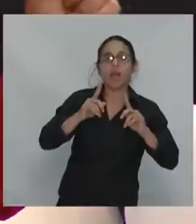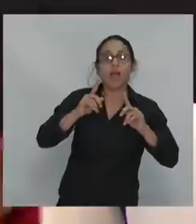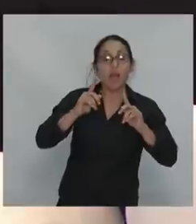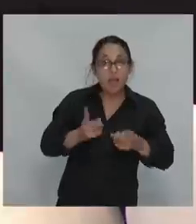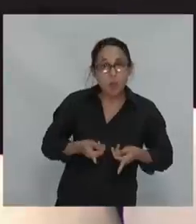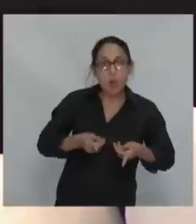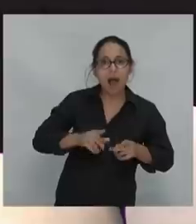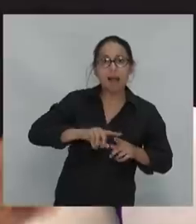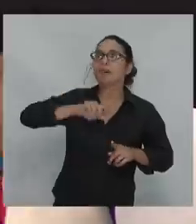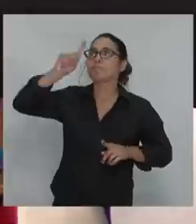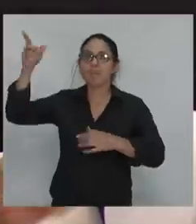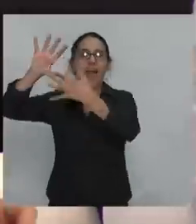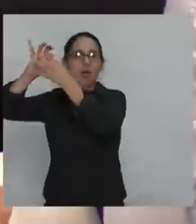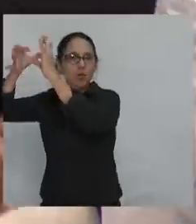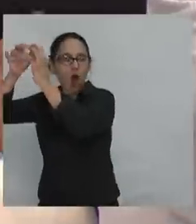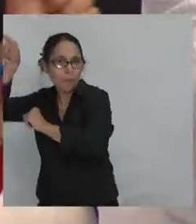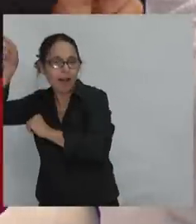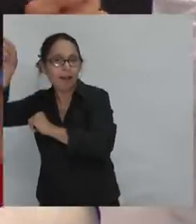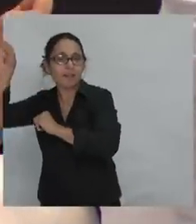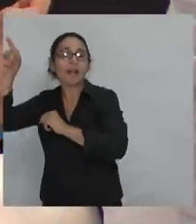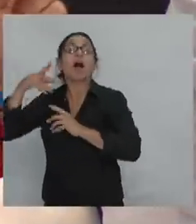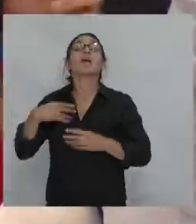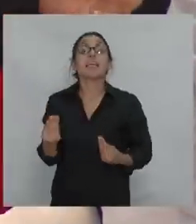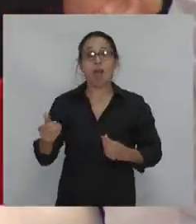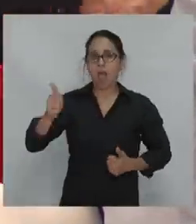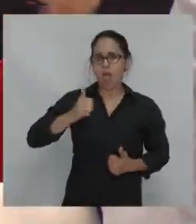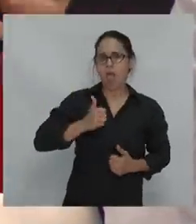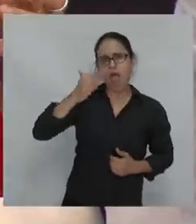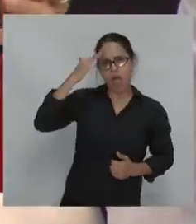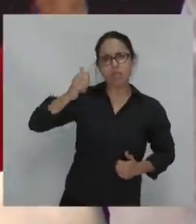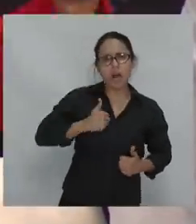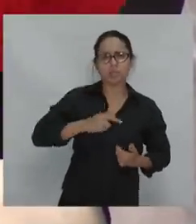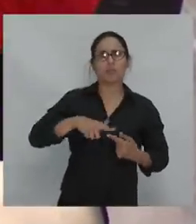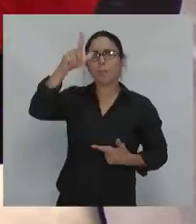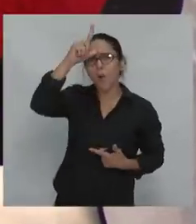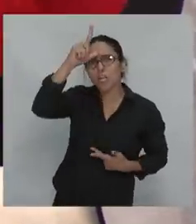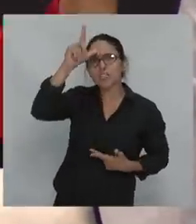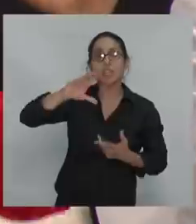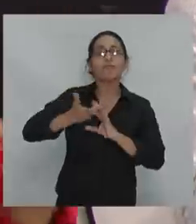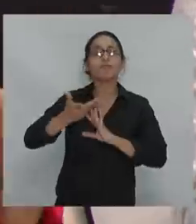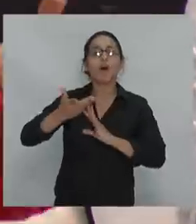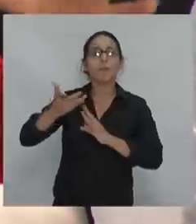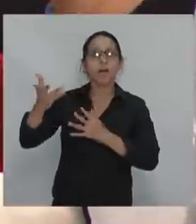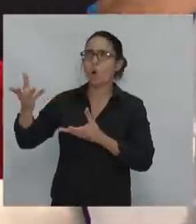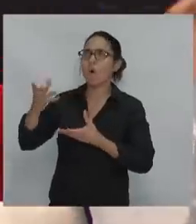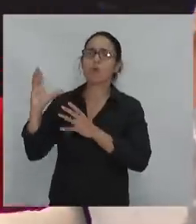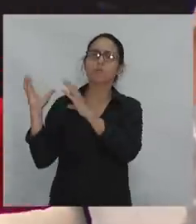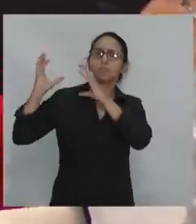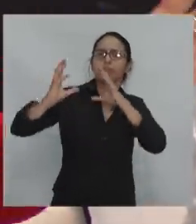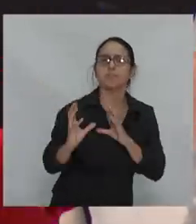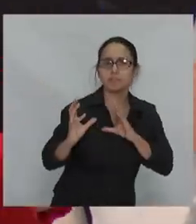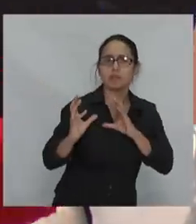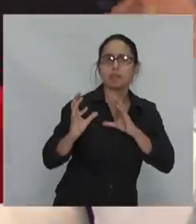El ejército y la policía son dos cuerpos a los cuales les hemos entregado una misión que ellos leen como cargada de honor. Que parece que un